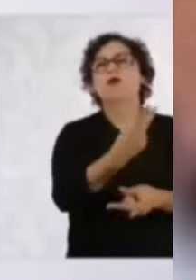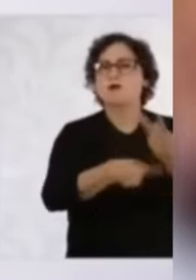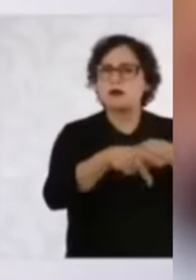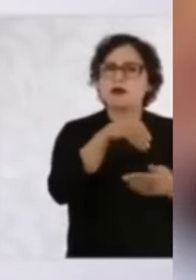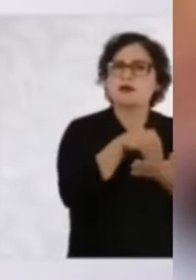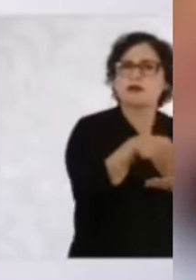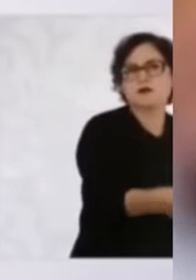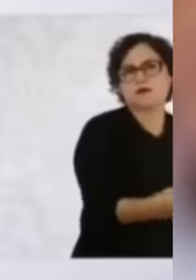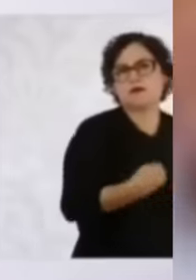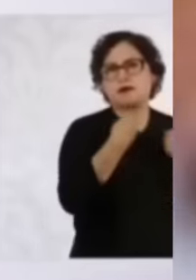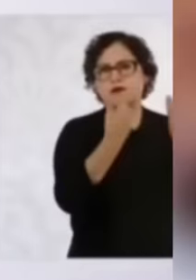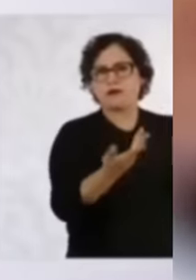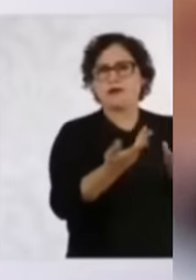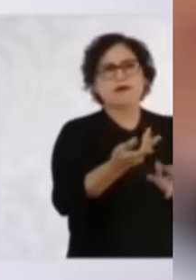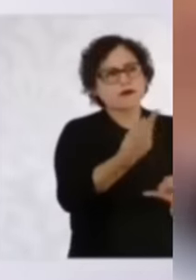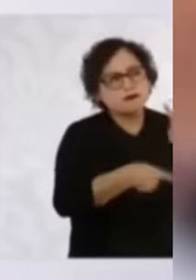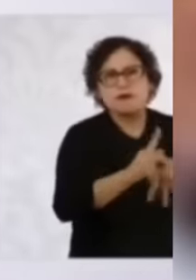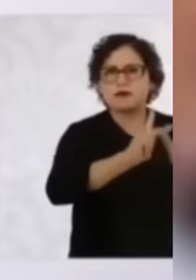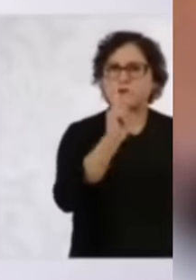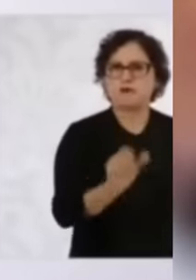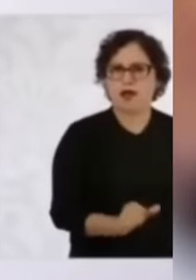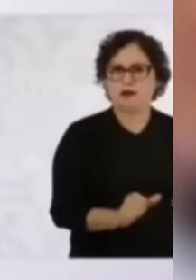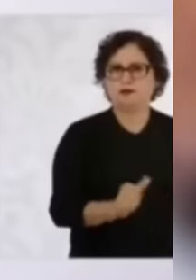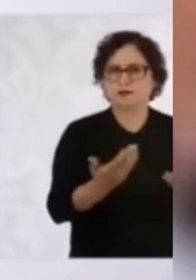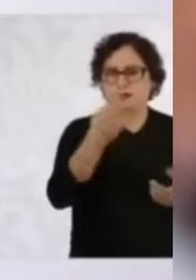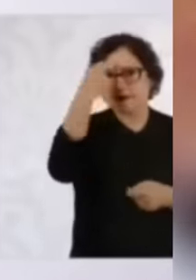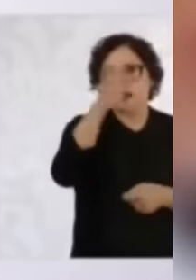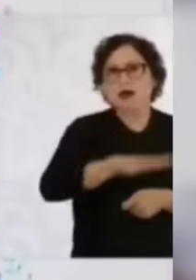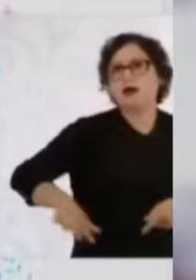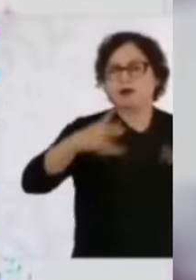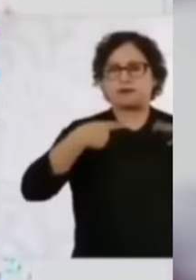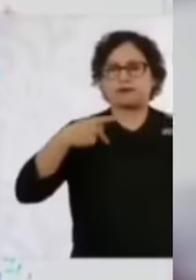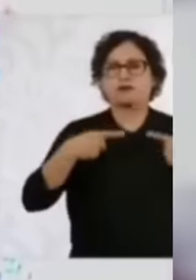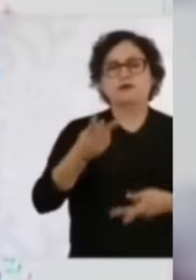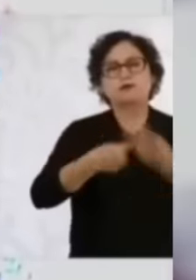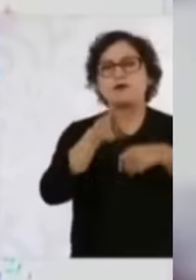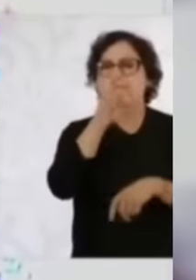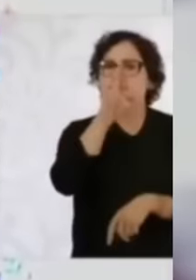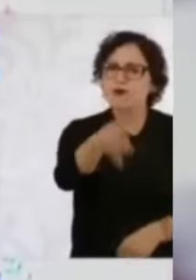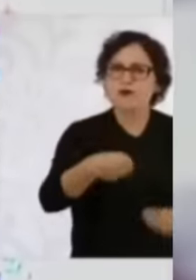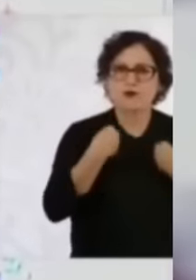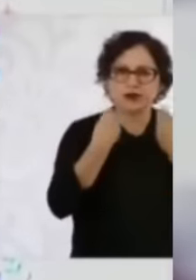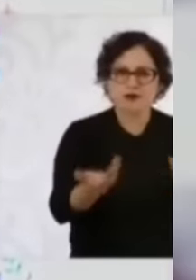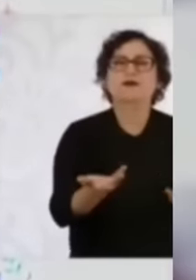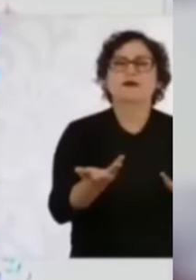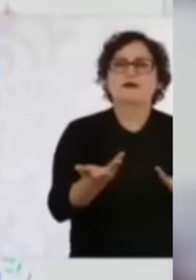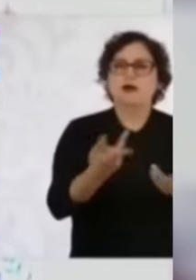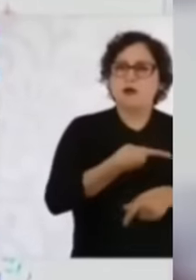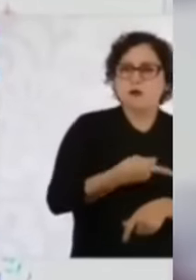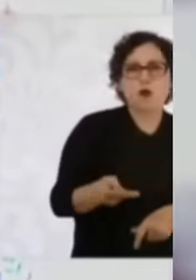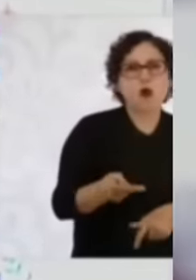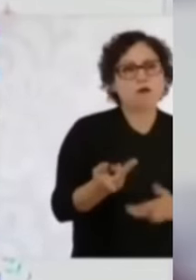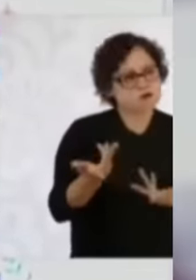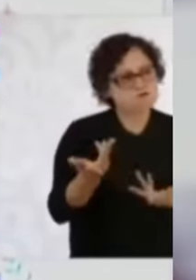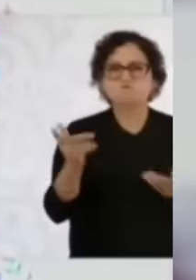De esa manera mejora la calidad de vida de las personas, disminuye la pobreza, se apoya